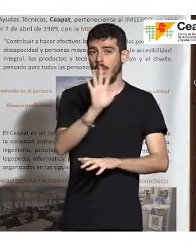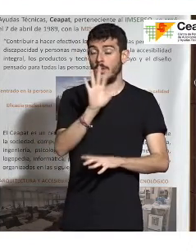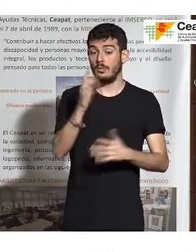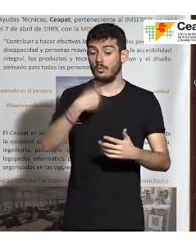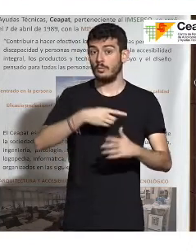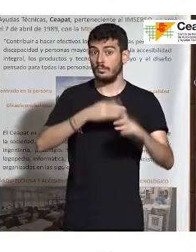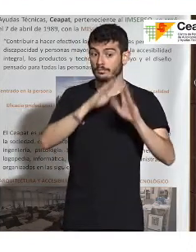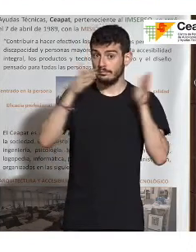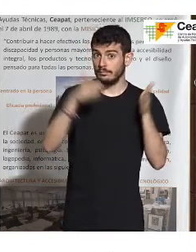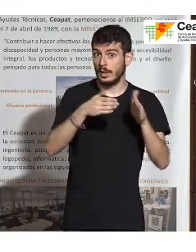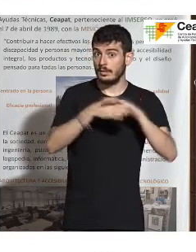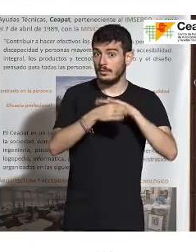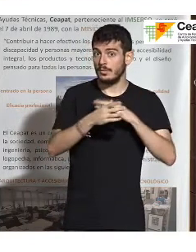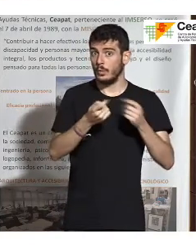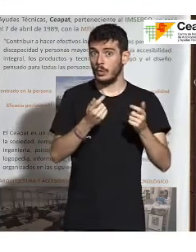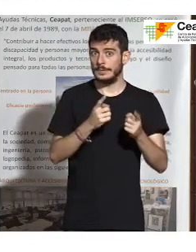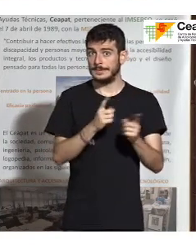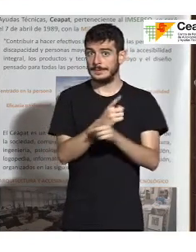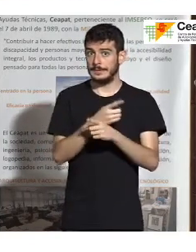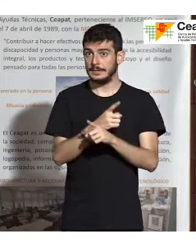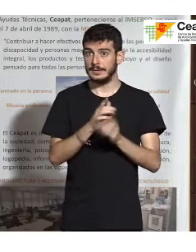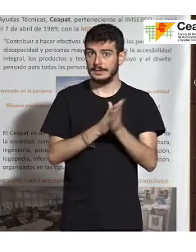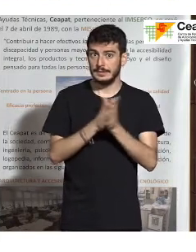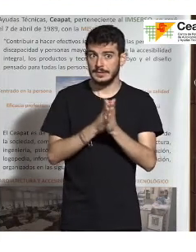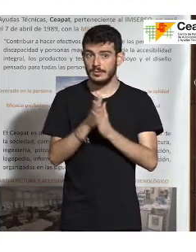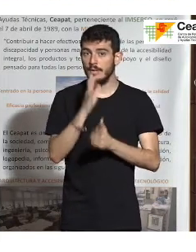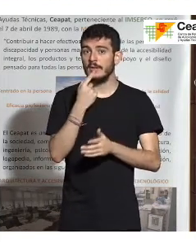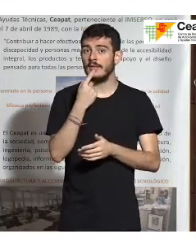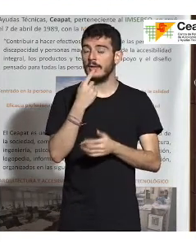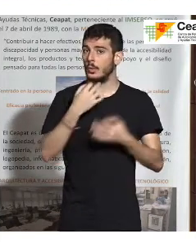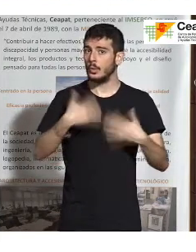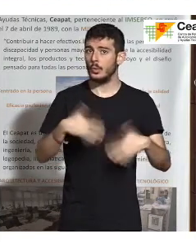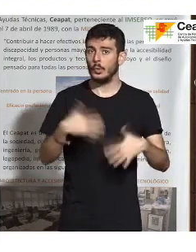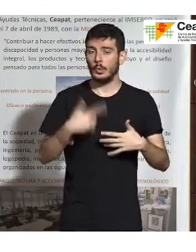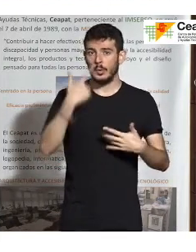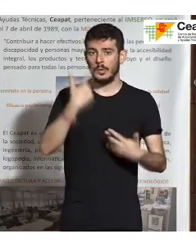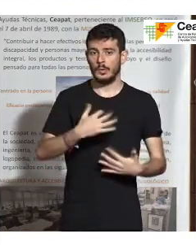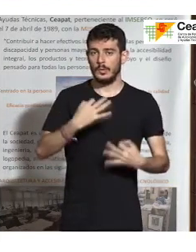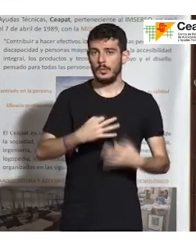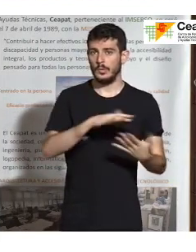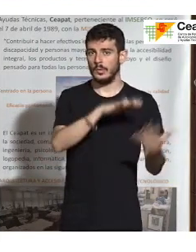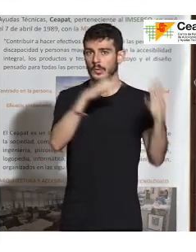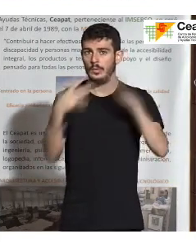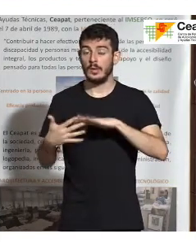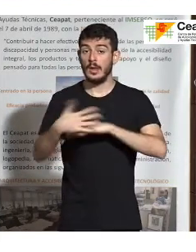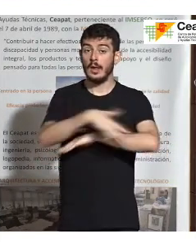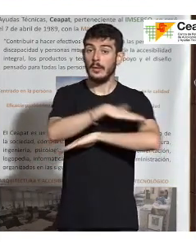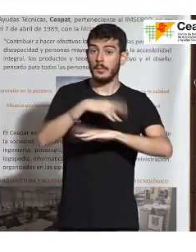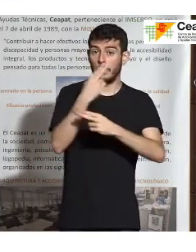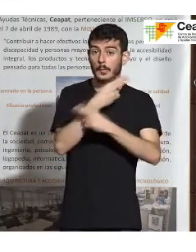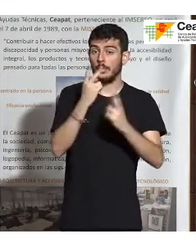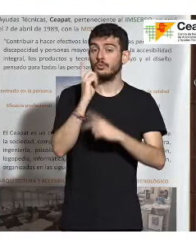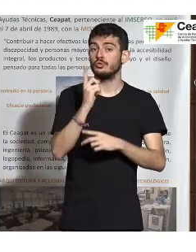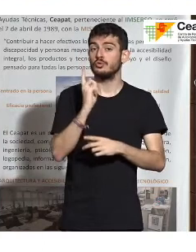accesibilidad ya estamos un poco nerviosos y motivados, porque decimos, jo, es que esto está convirtiéndose en una realidad. La Administración Pública solo va a poder